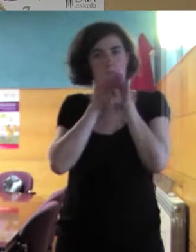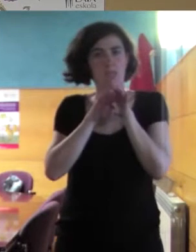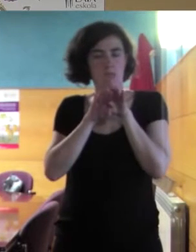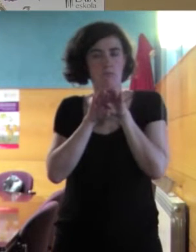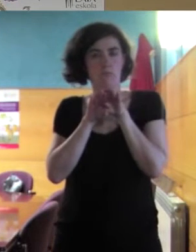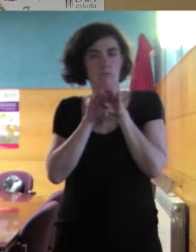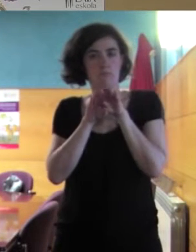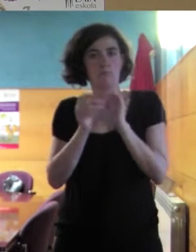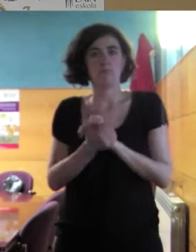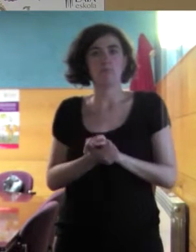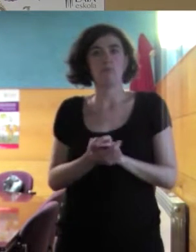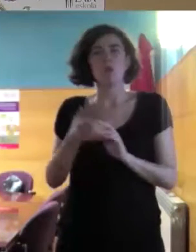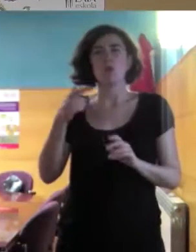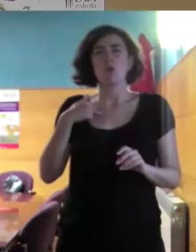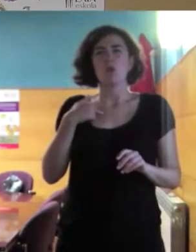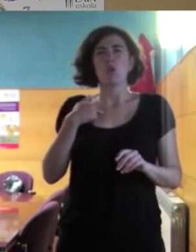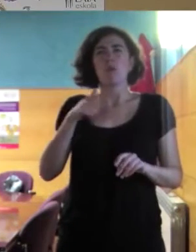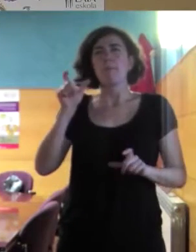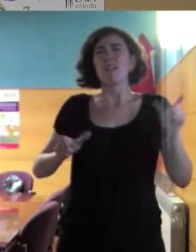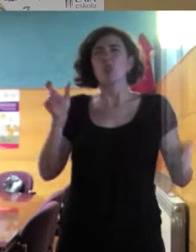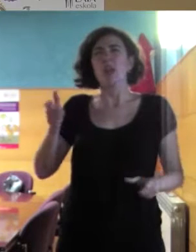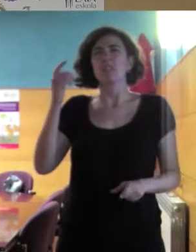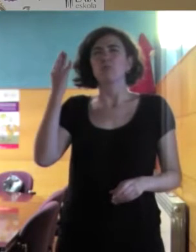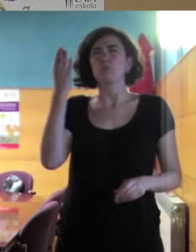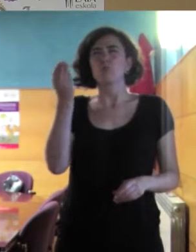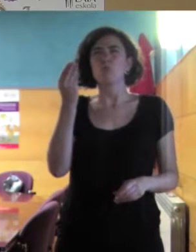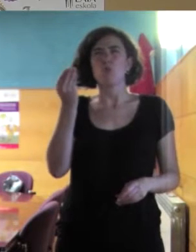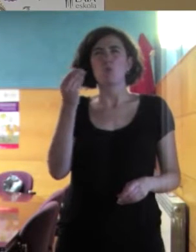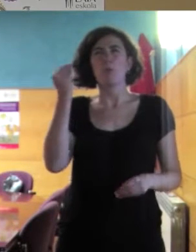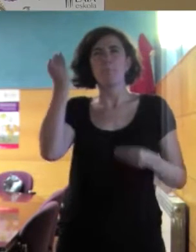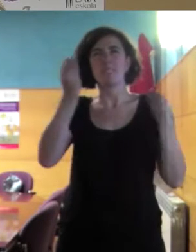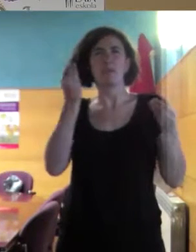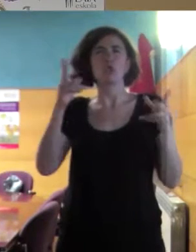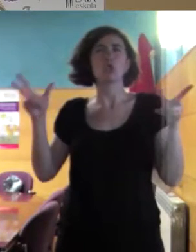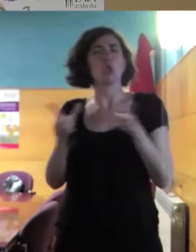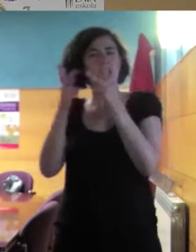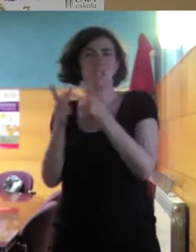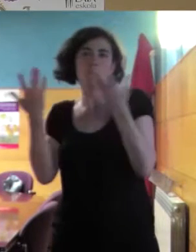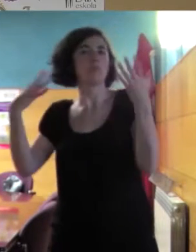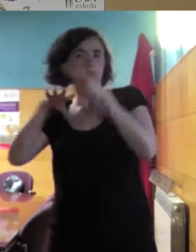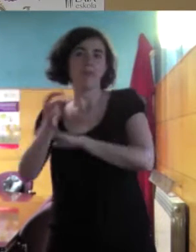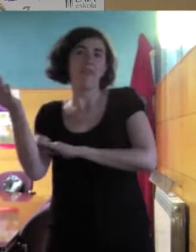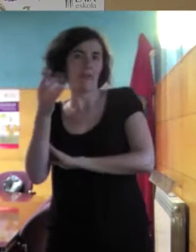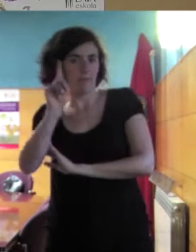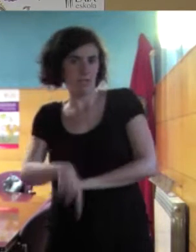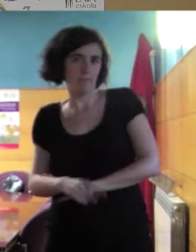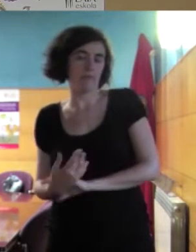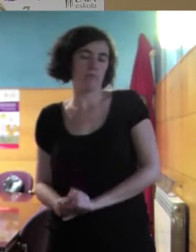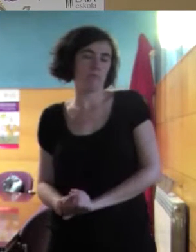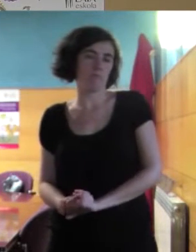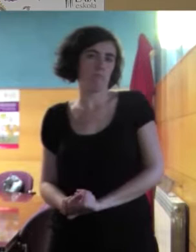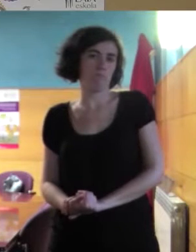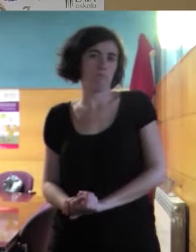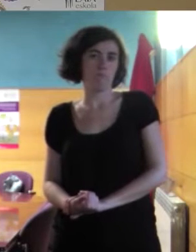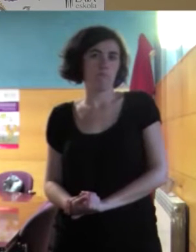Y pensamos, yo creo que hay muchas personas que pensamos que además de la escuela inclusiva, la sociedad también tendría que ser inclusiva. Y